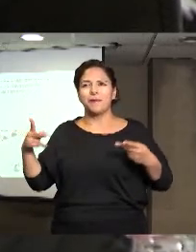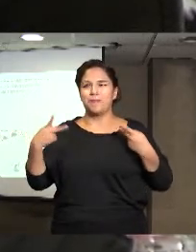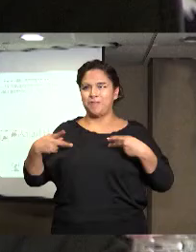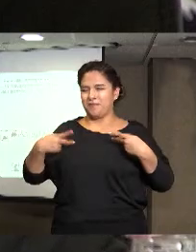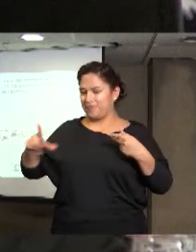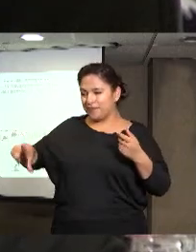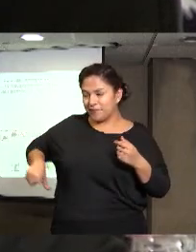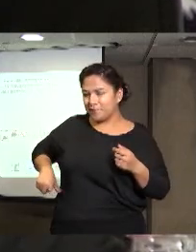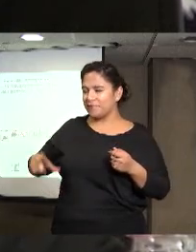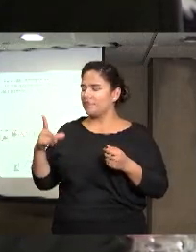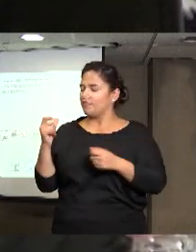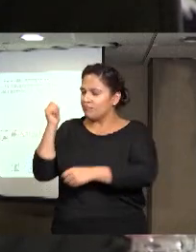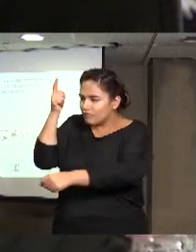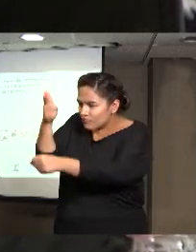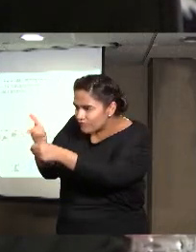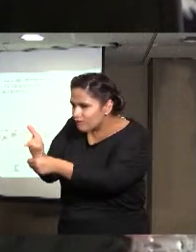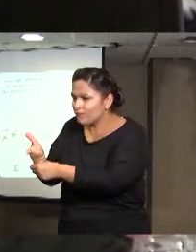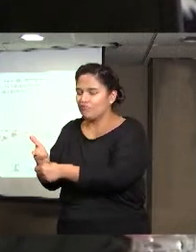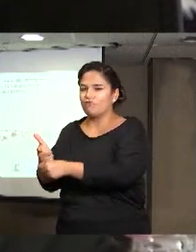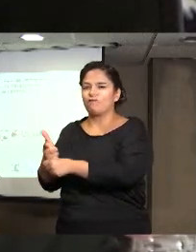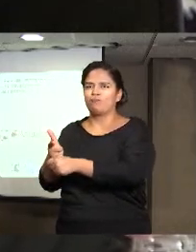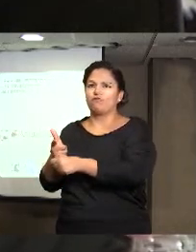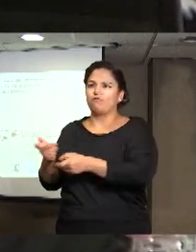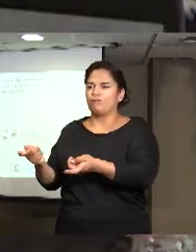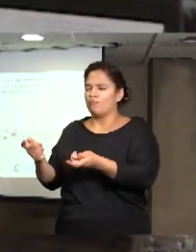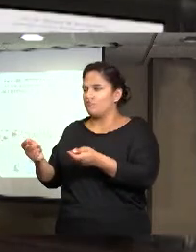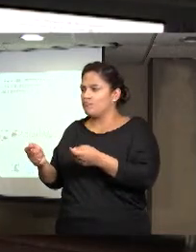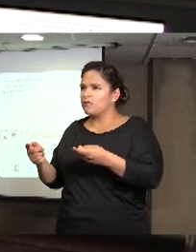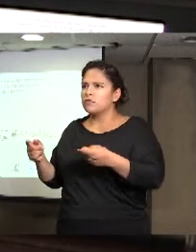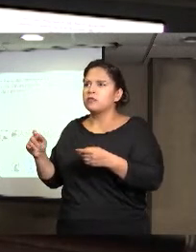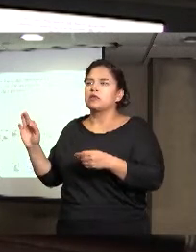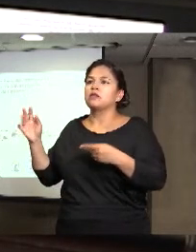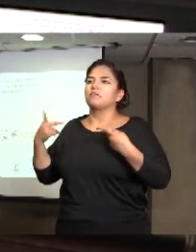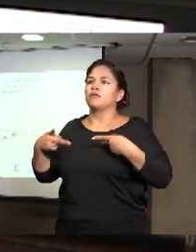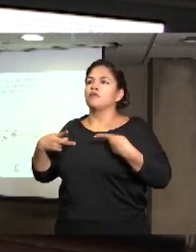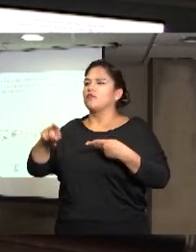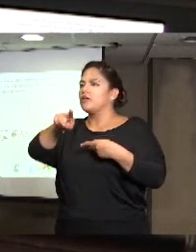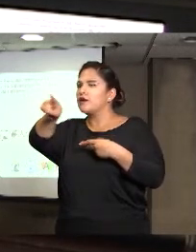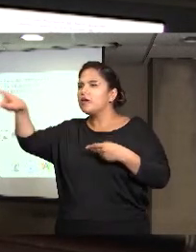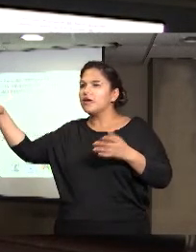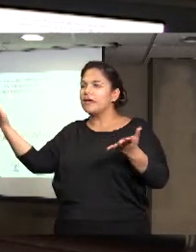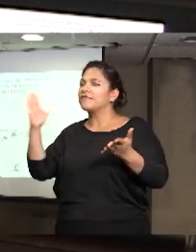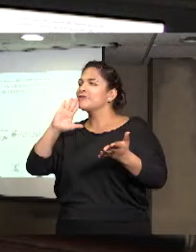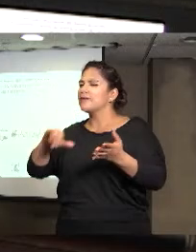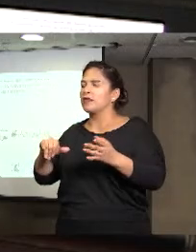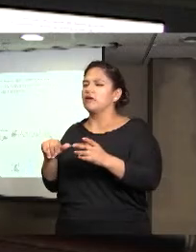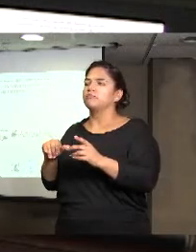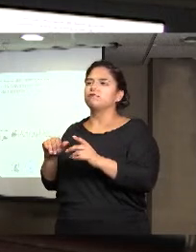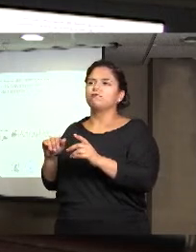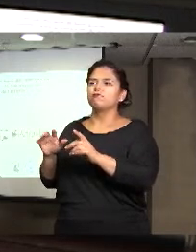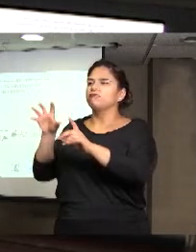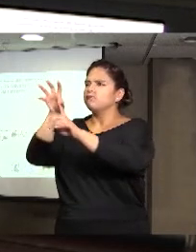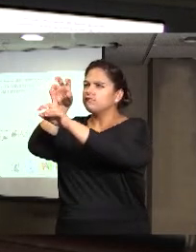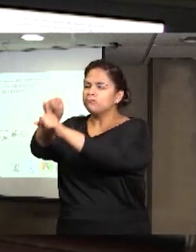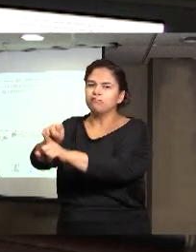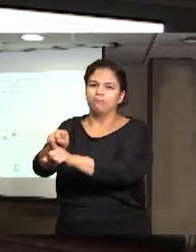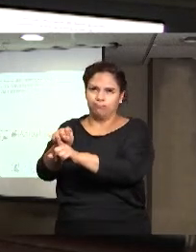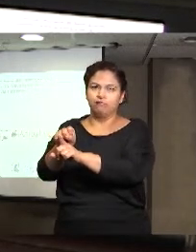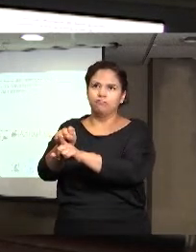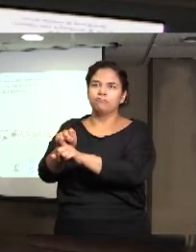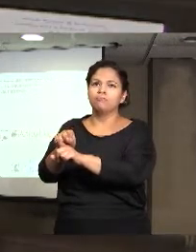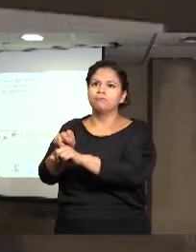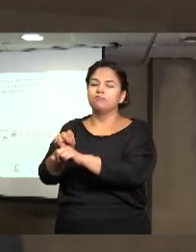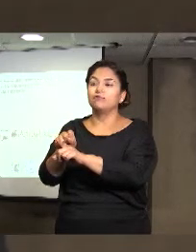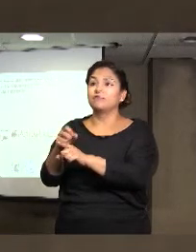las que se dedican a hacer la detección, las que se dedican a la persecución y las que se dedican a juzgar, sepan lo que es realmente la trata de personas.